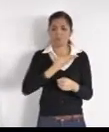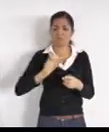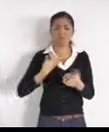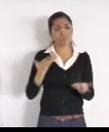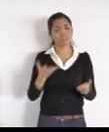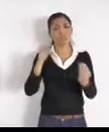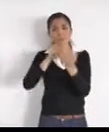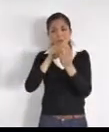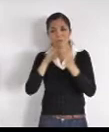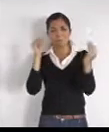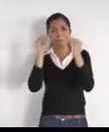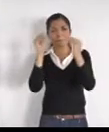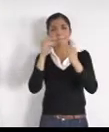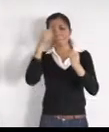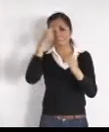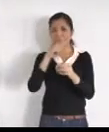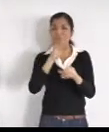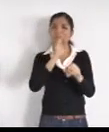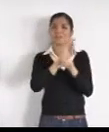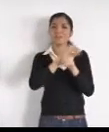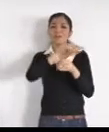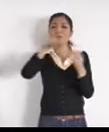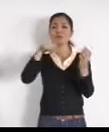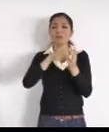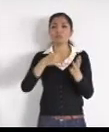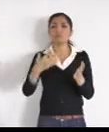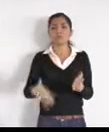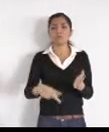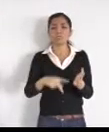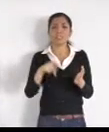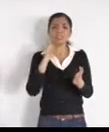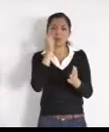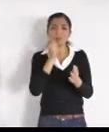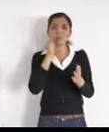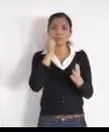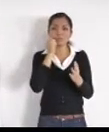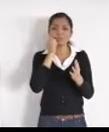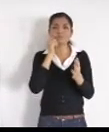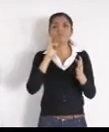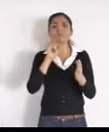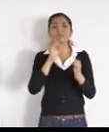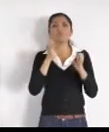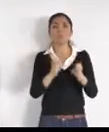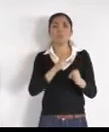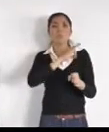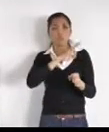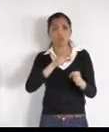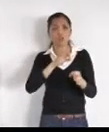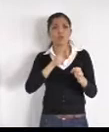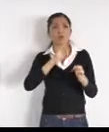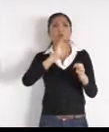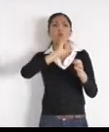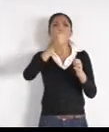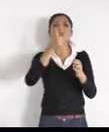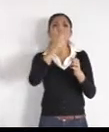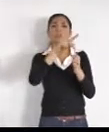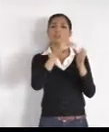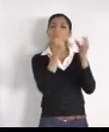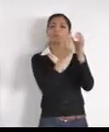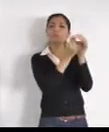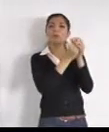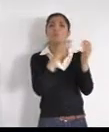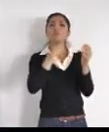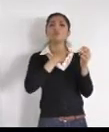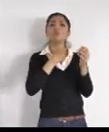sí está la posibilidad de que a través de la inversión público-privada se pueda materializar este proyecto que ya está estudiado, que